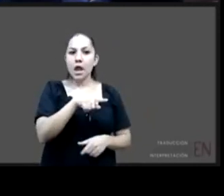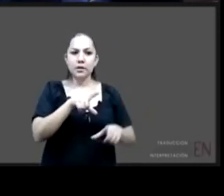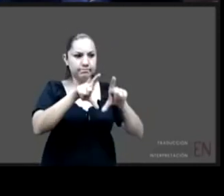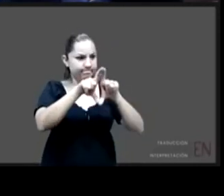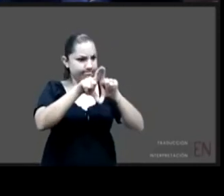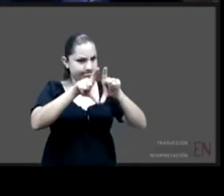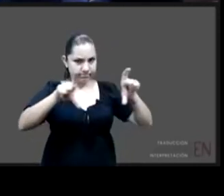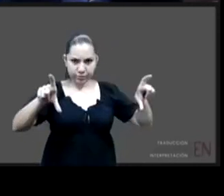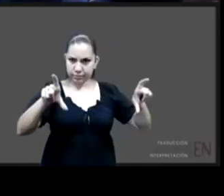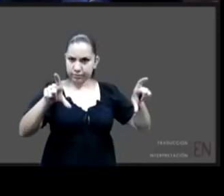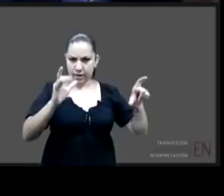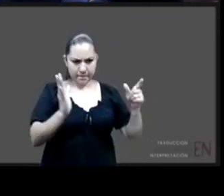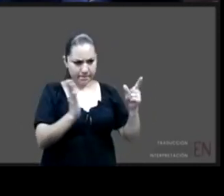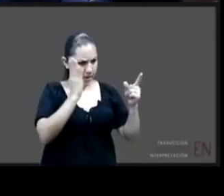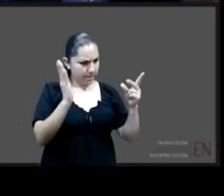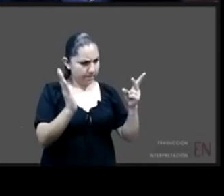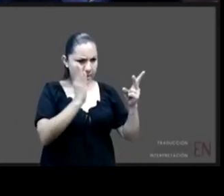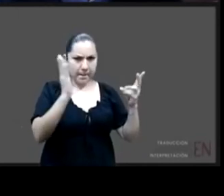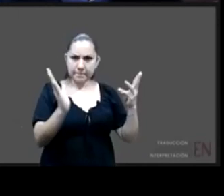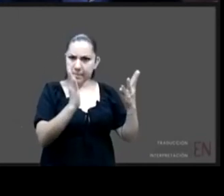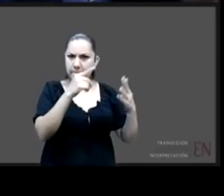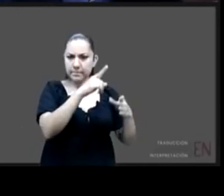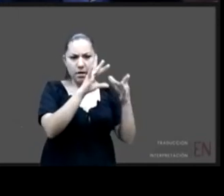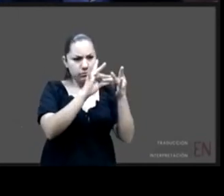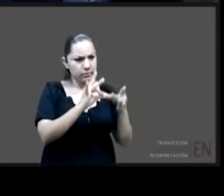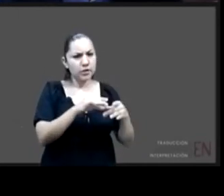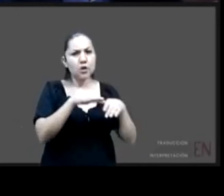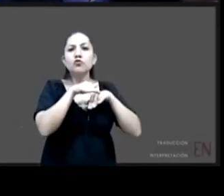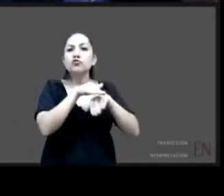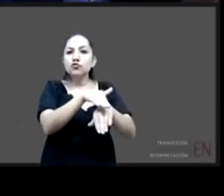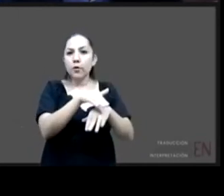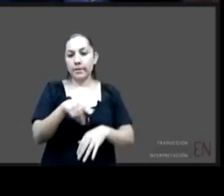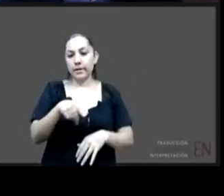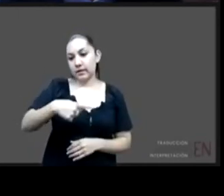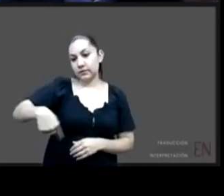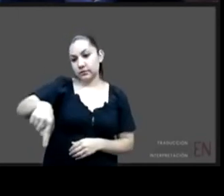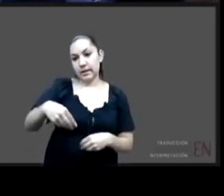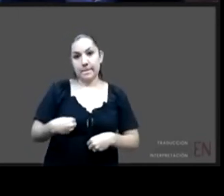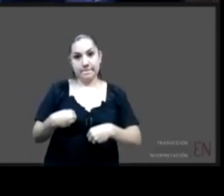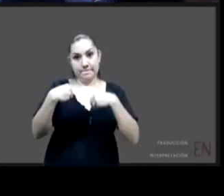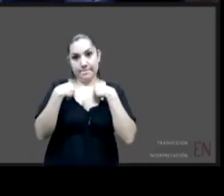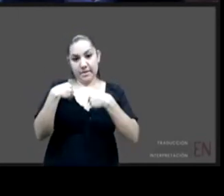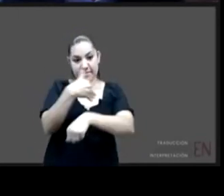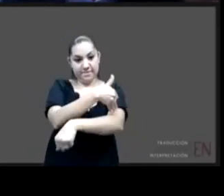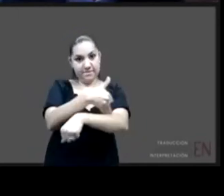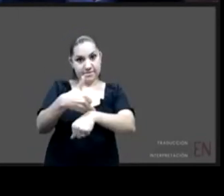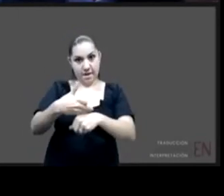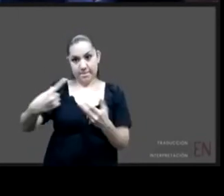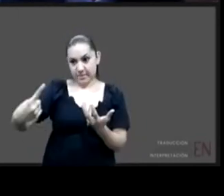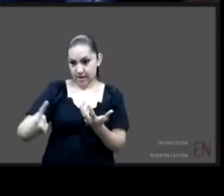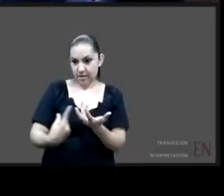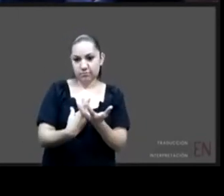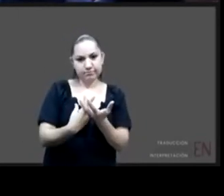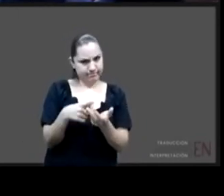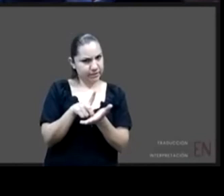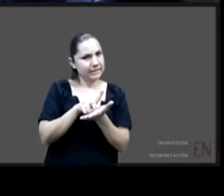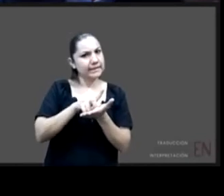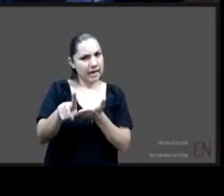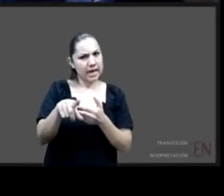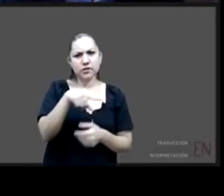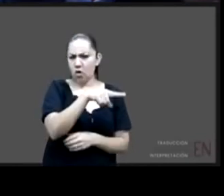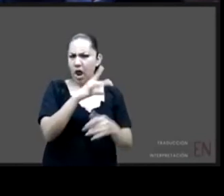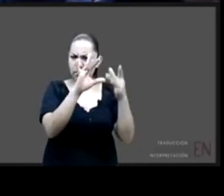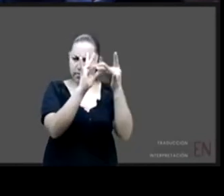destinado a regular el derecho a vivir en familia y también establece obligaciones muy